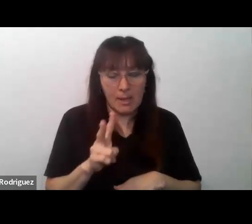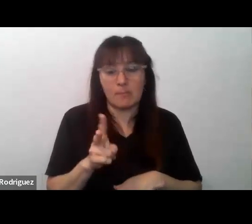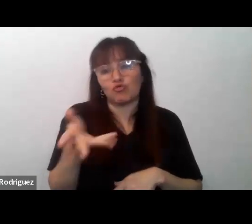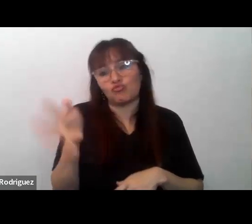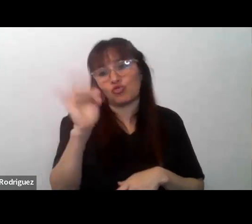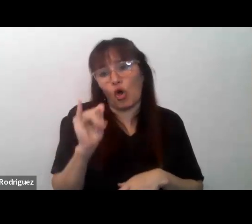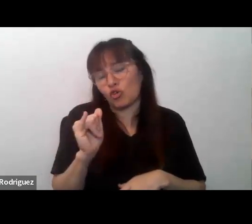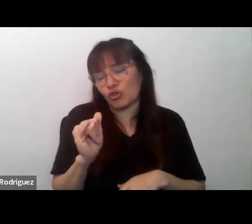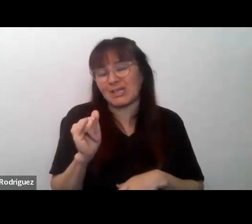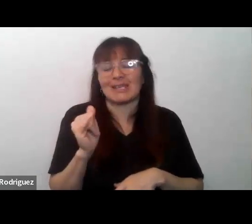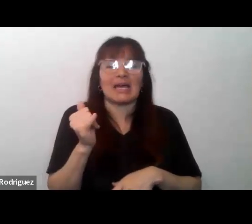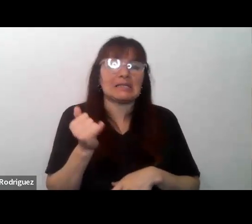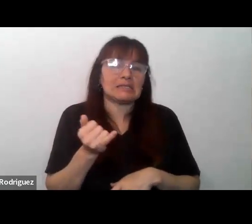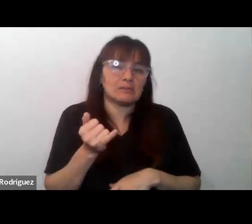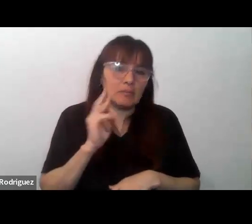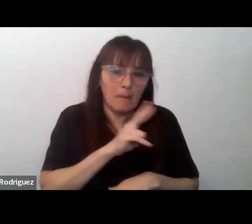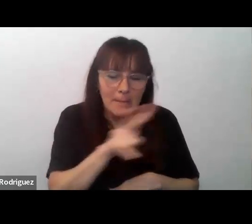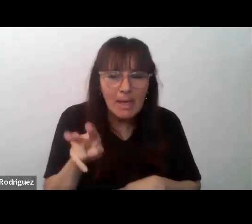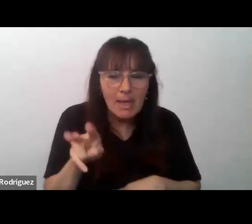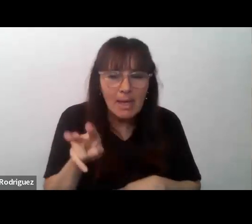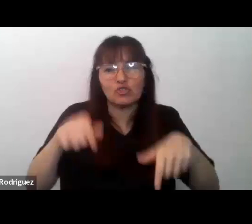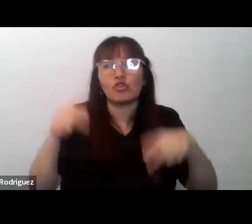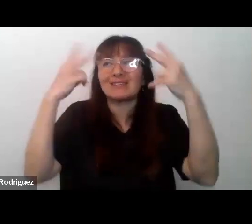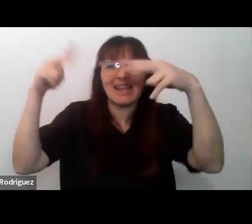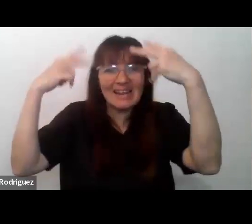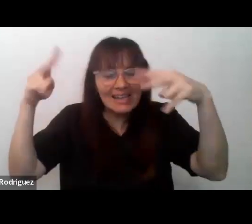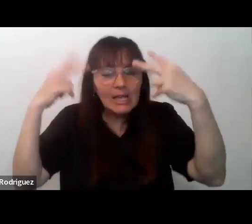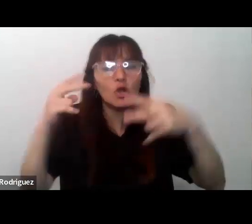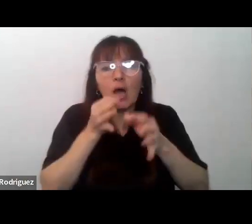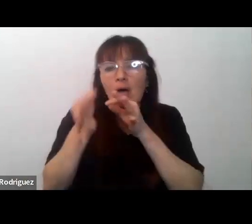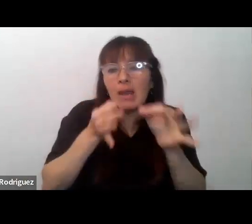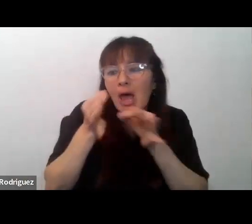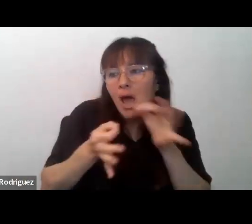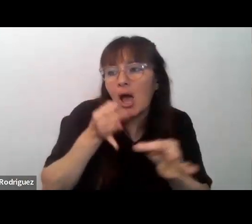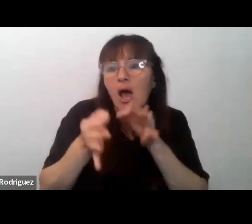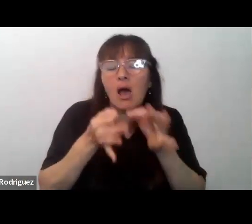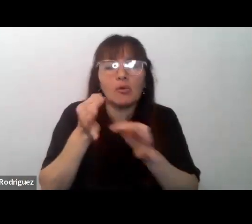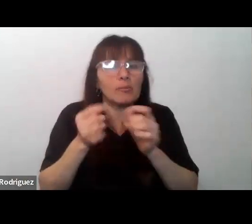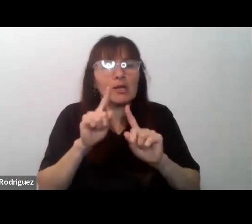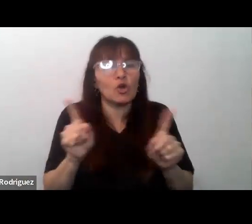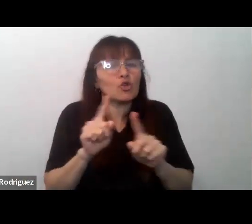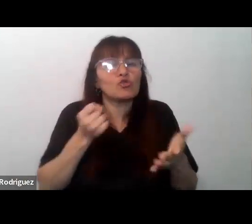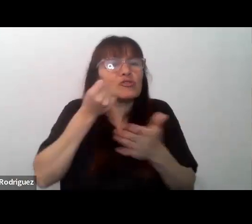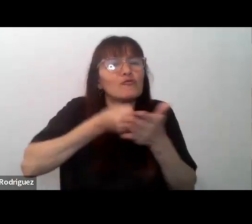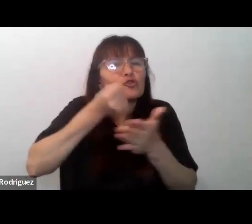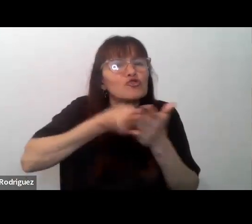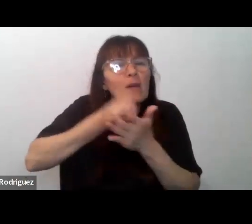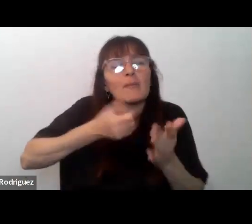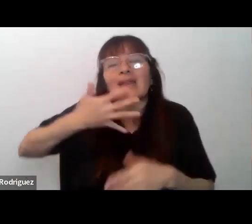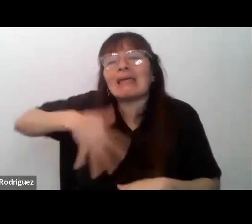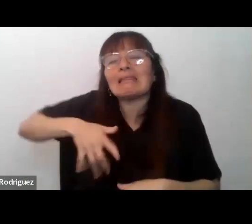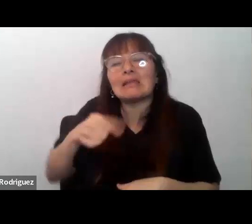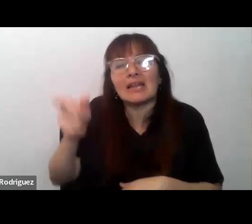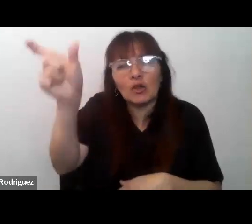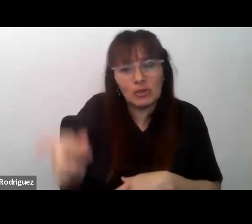el tiempo vemos a estos extranjeros y hablamos sin hacer un esfuerzo verdadero para comprender